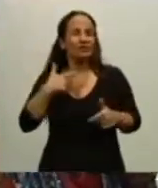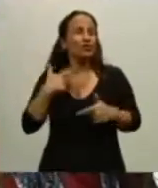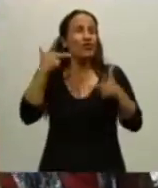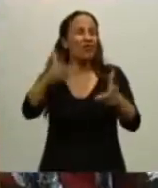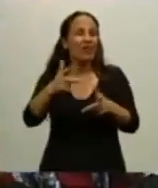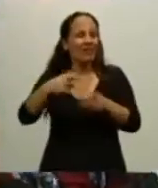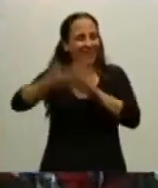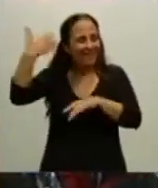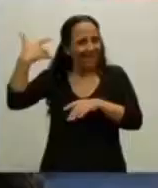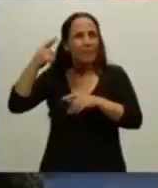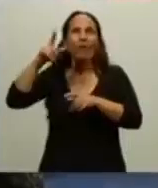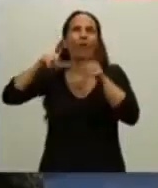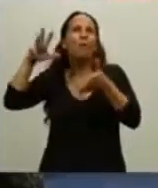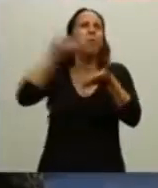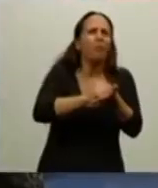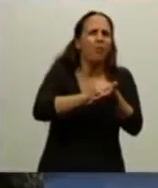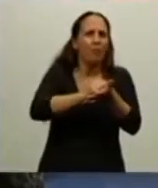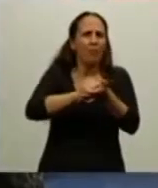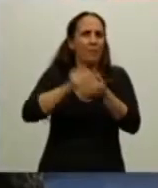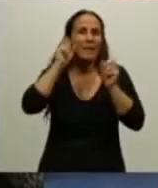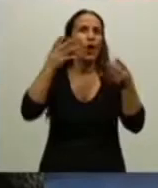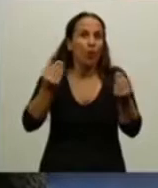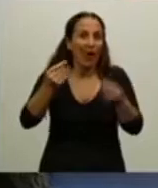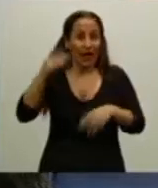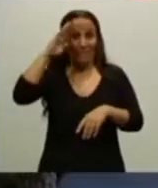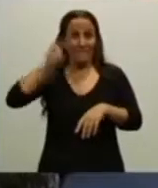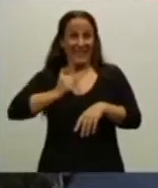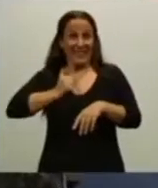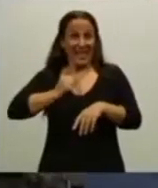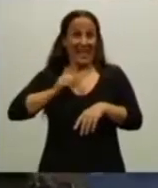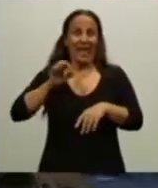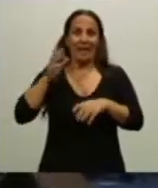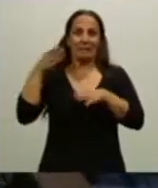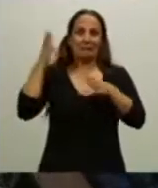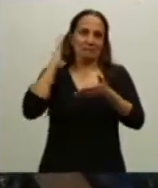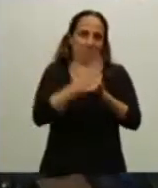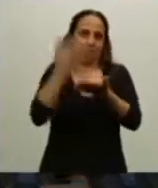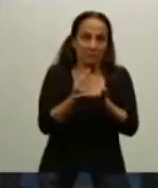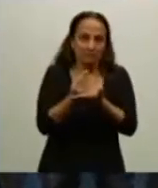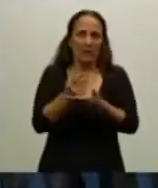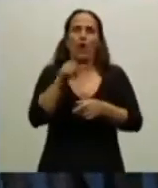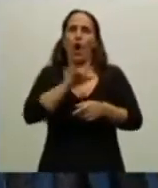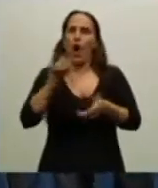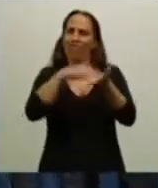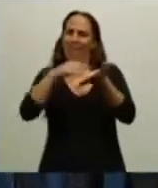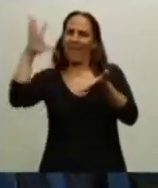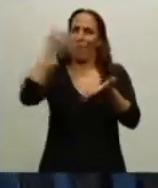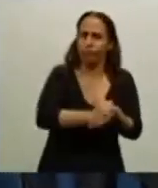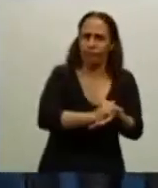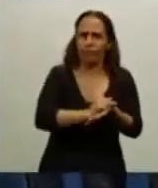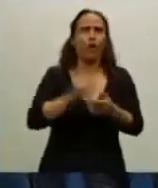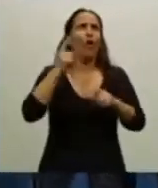colonización no es ni la militar, ni la geográfica, ni siquiera la económica. Todas esas